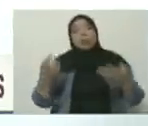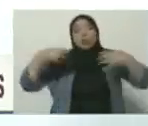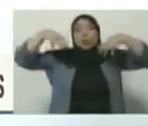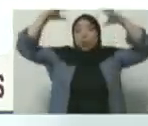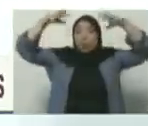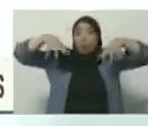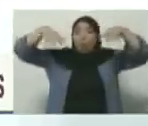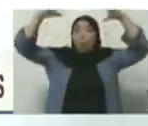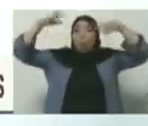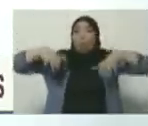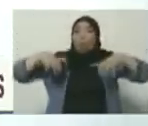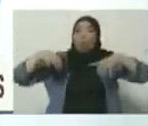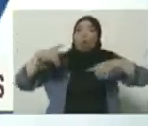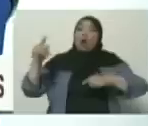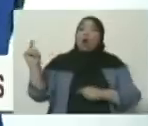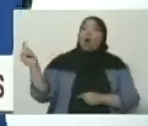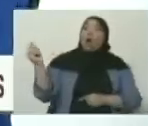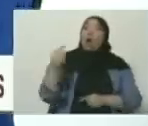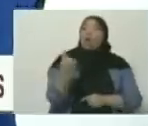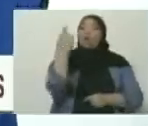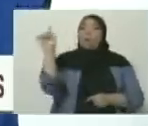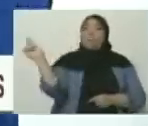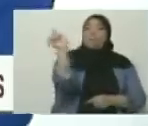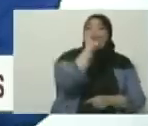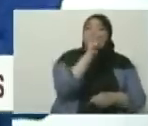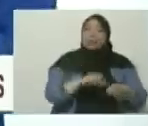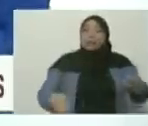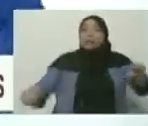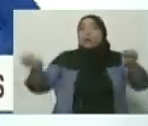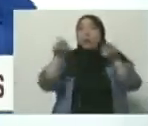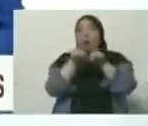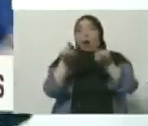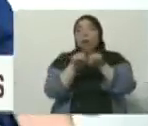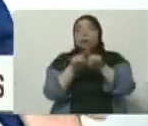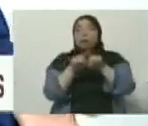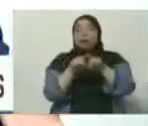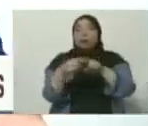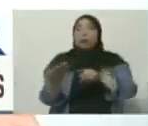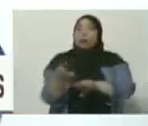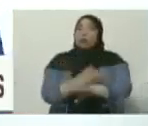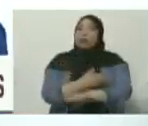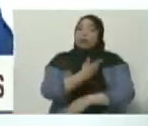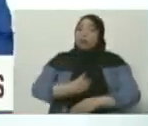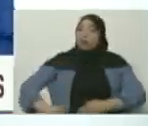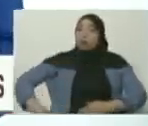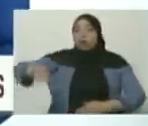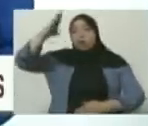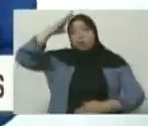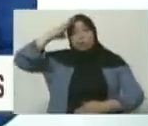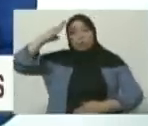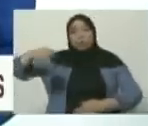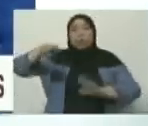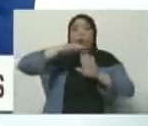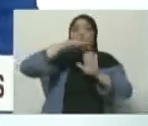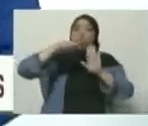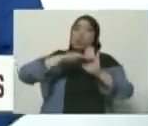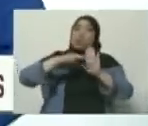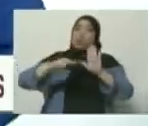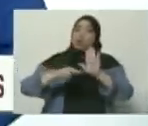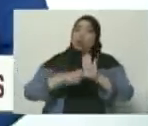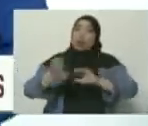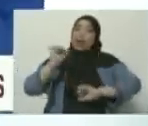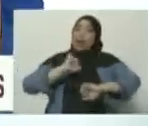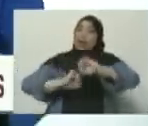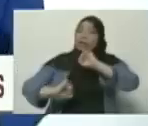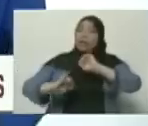en un mes, en un ciclón que se aproxima a nuestro país. Y debemos, como lo dice el almirante en EFE, tomar estas medidas de prevención para